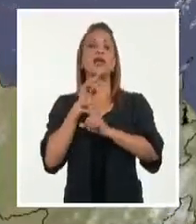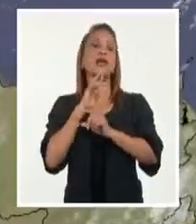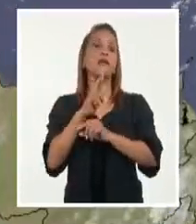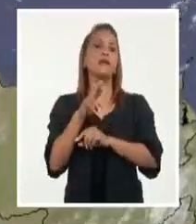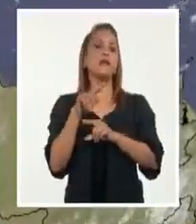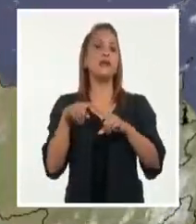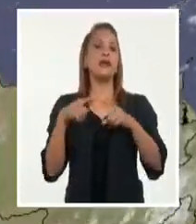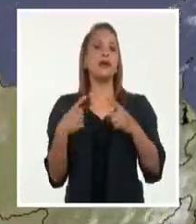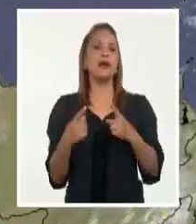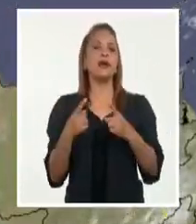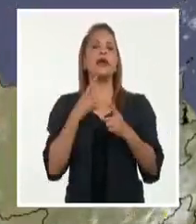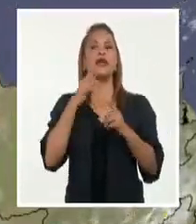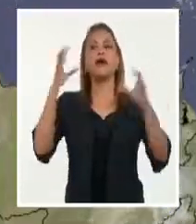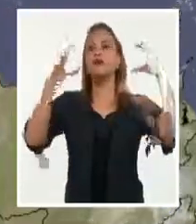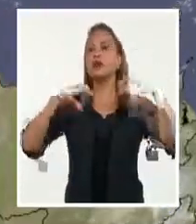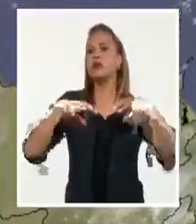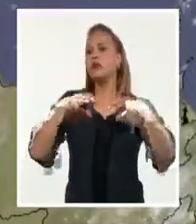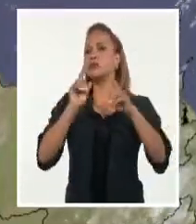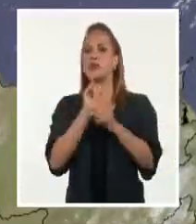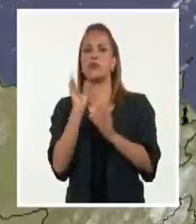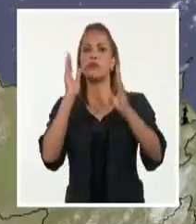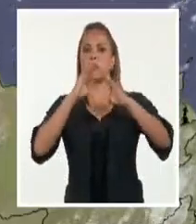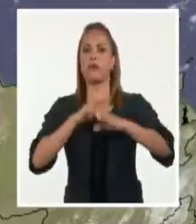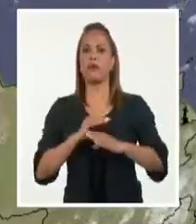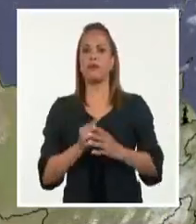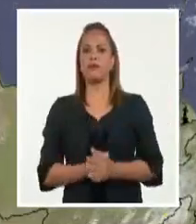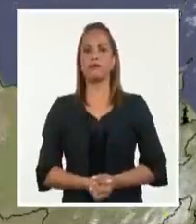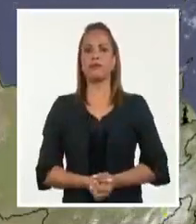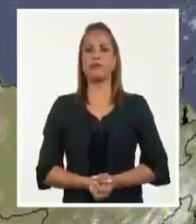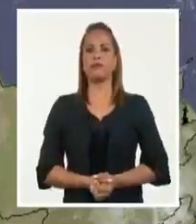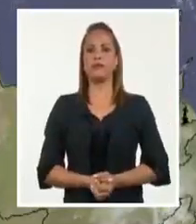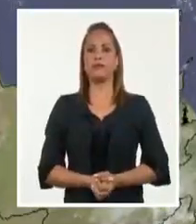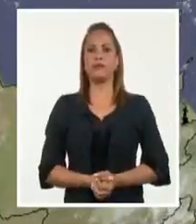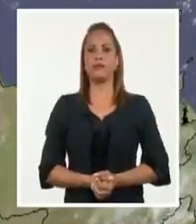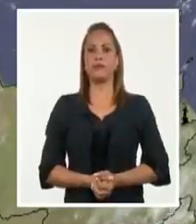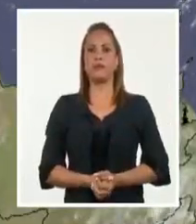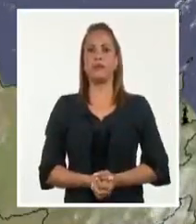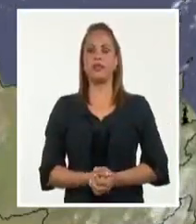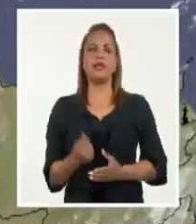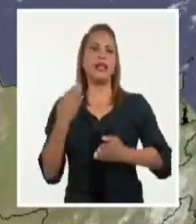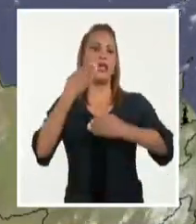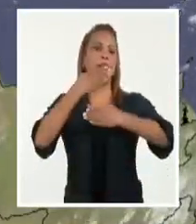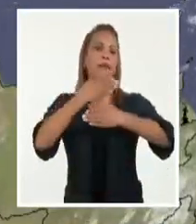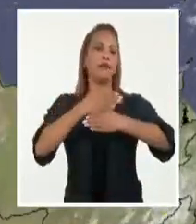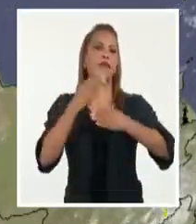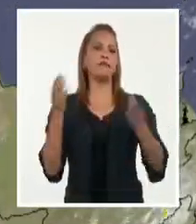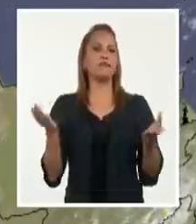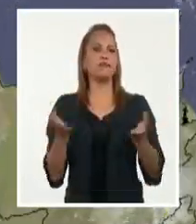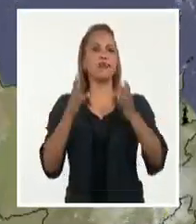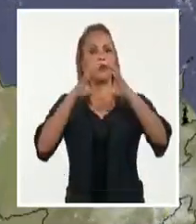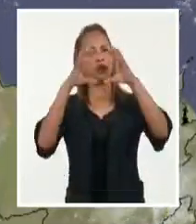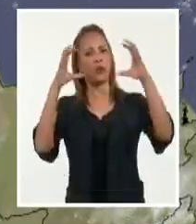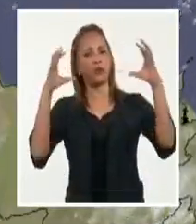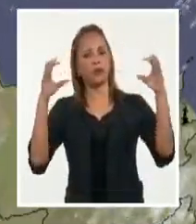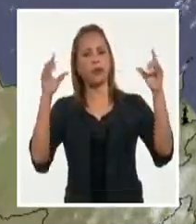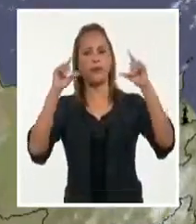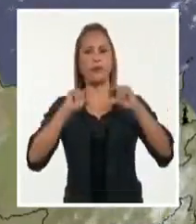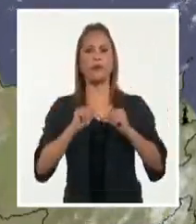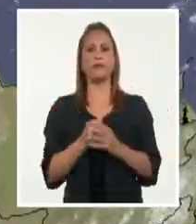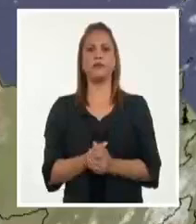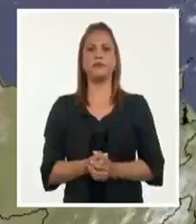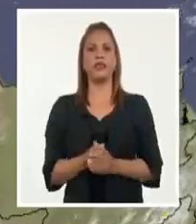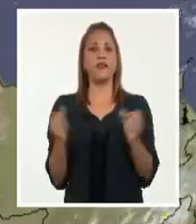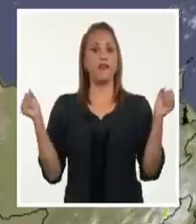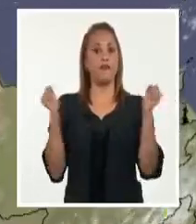altas presiones desde la superficie hasta las capas medias y altas de la atmósfera, limitando así el desarrollo de la nubosidad. Un frente frío